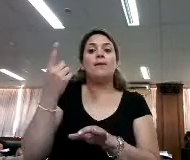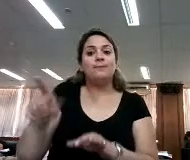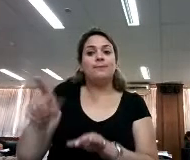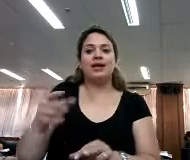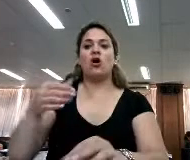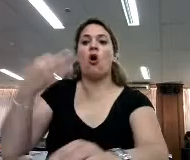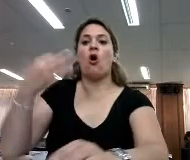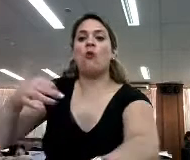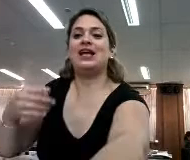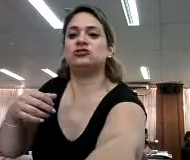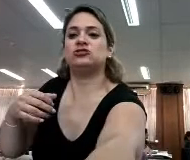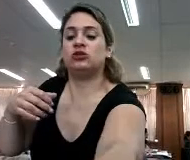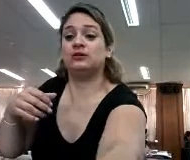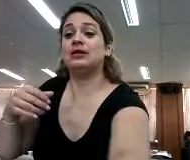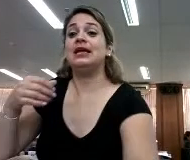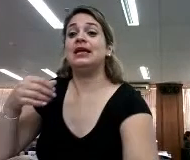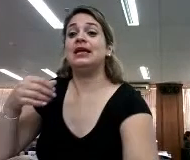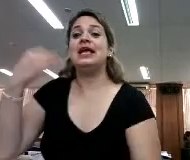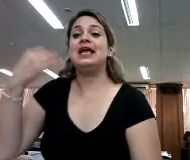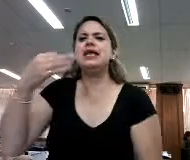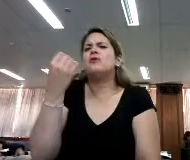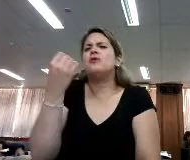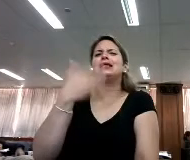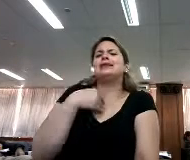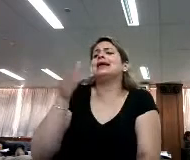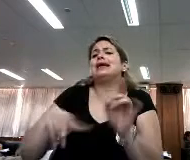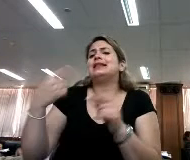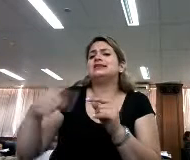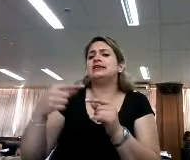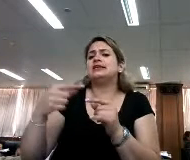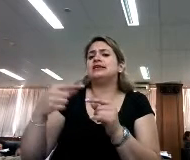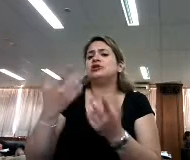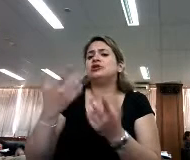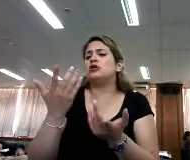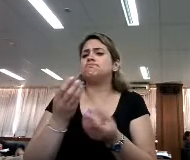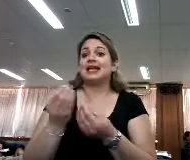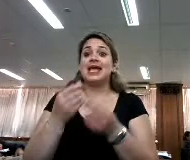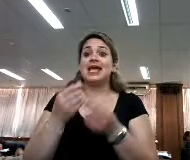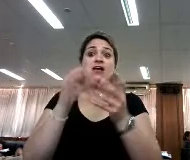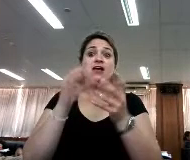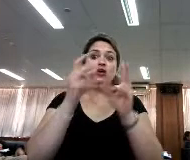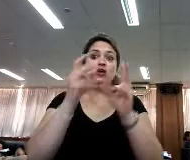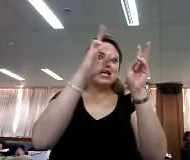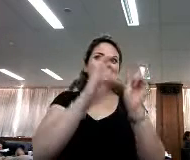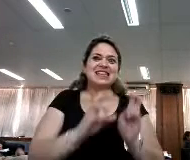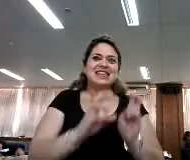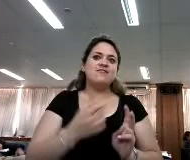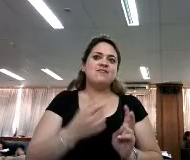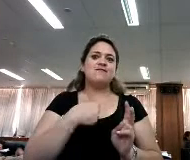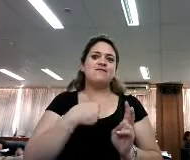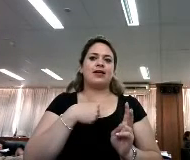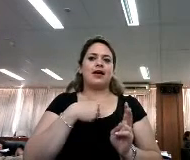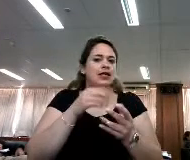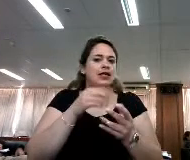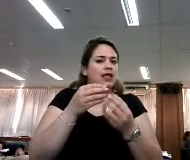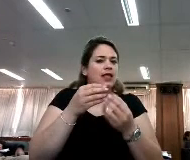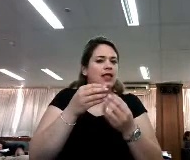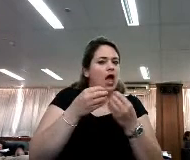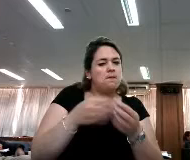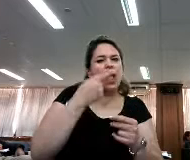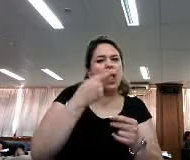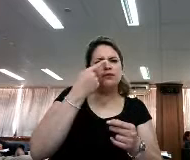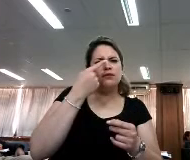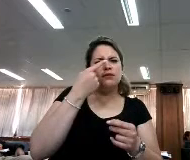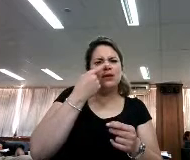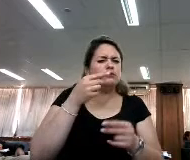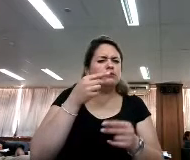obligación es saltar y ver qué más está haciendo y qué se está haciendo de manera científica en este tema que estás medio empezando a buscar en…